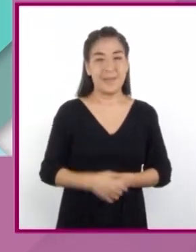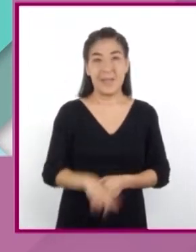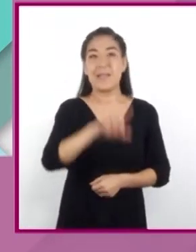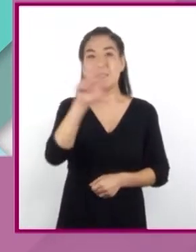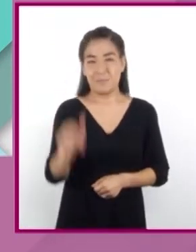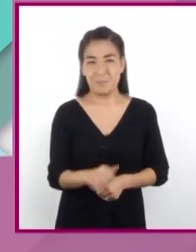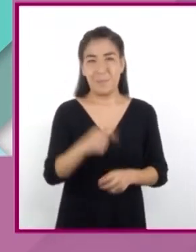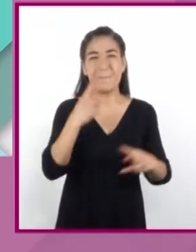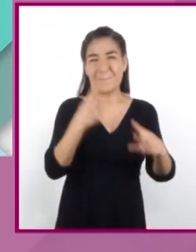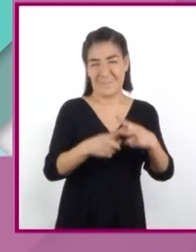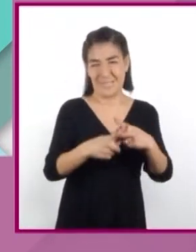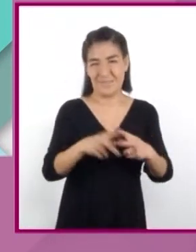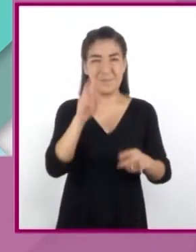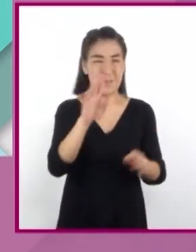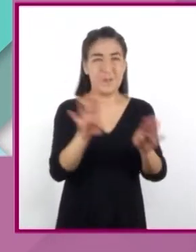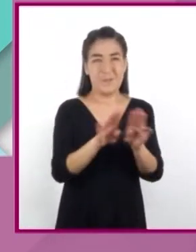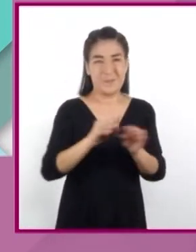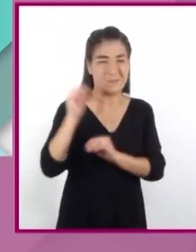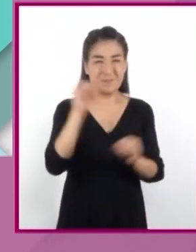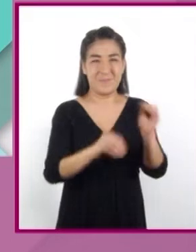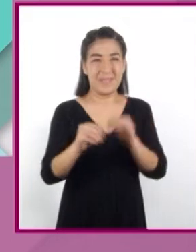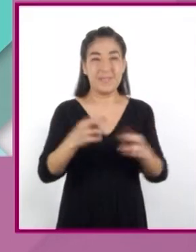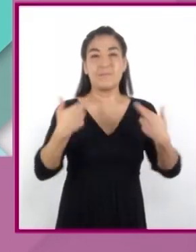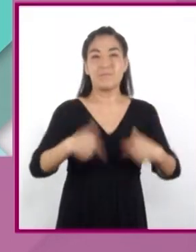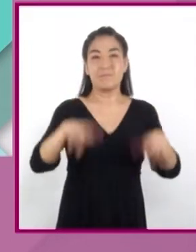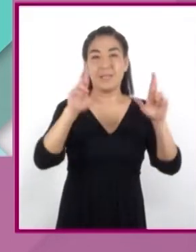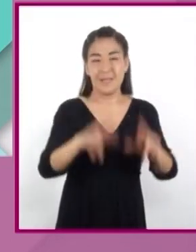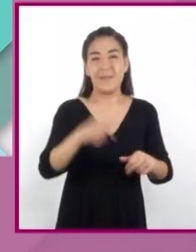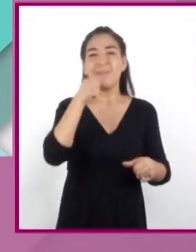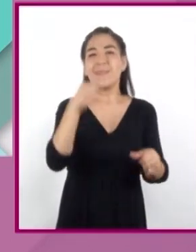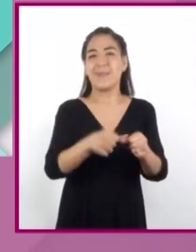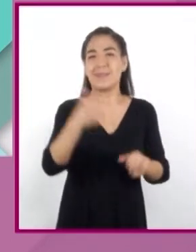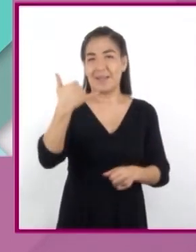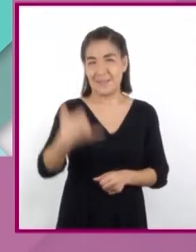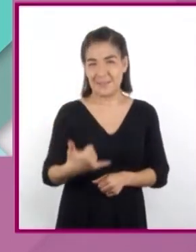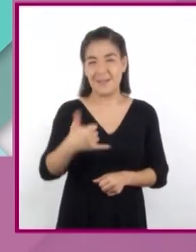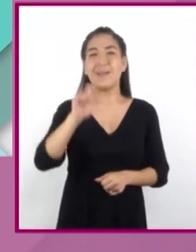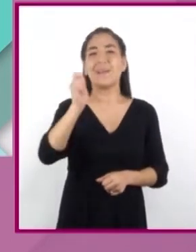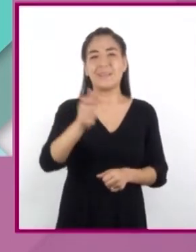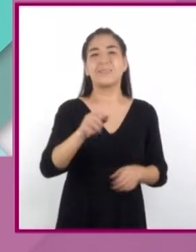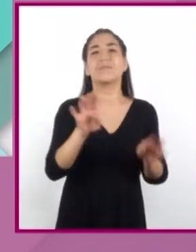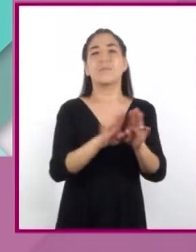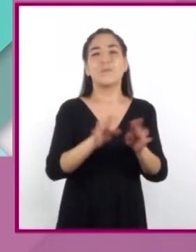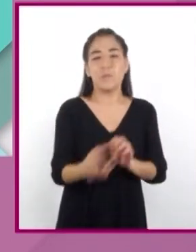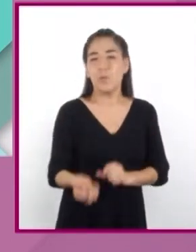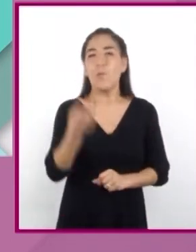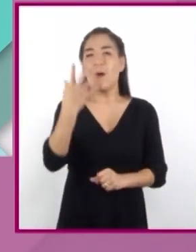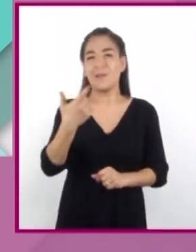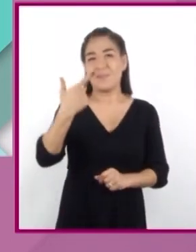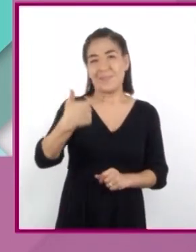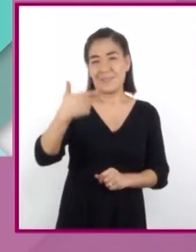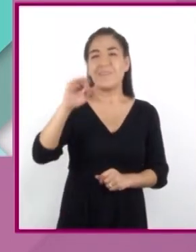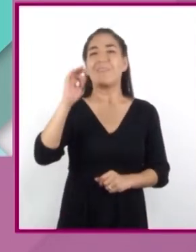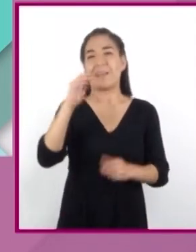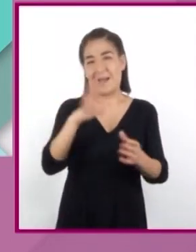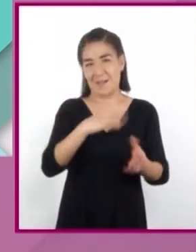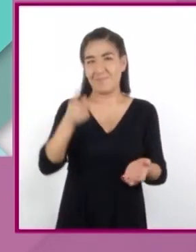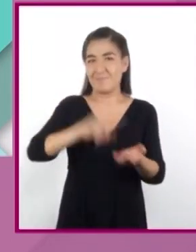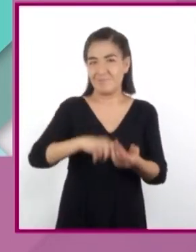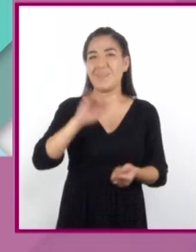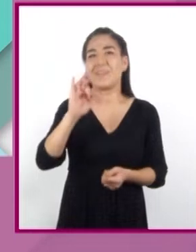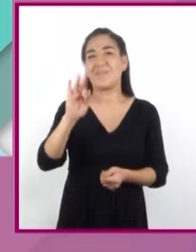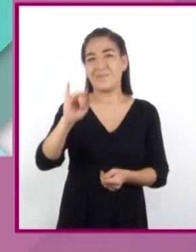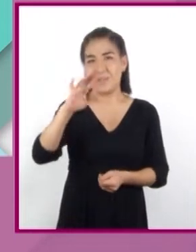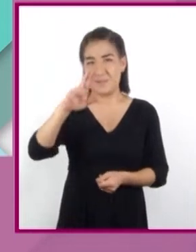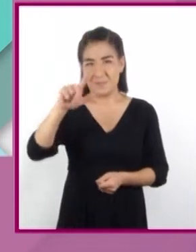modelar matemáticamente la situación, representaremos con la letra Y a la cantidad de gramos de fibra que contienen las ciruelas. Y